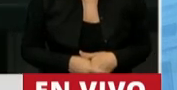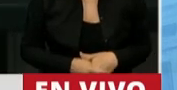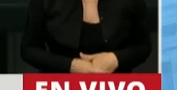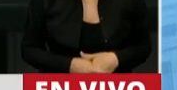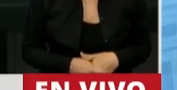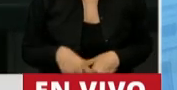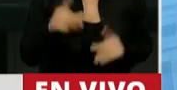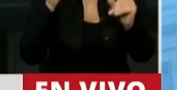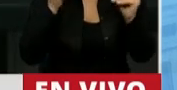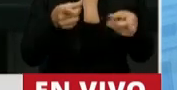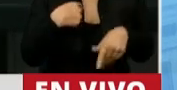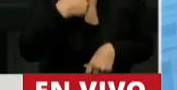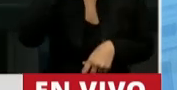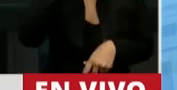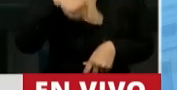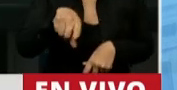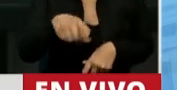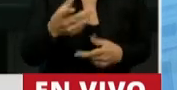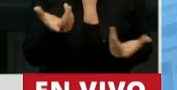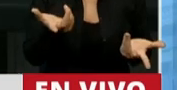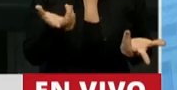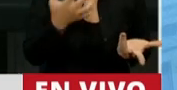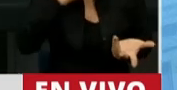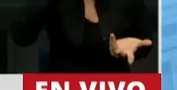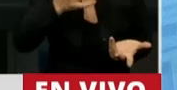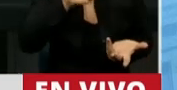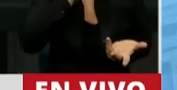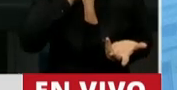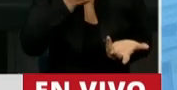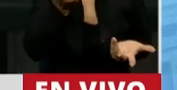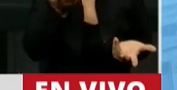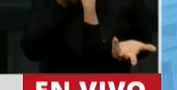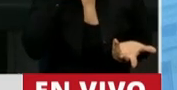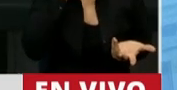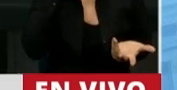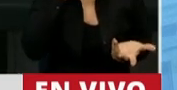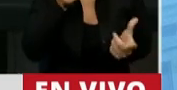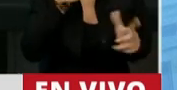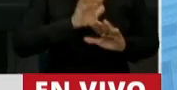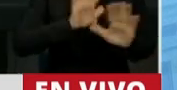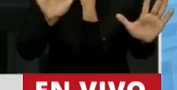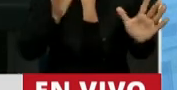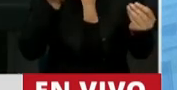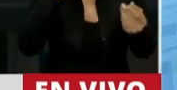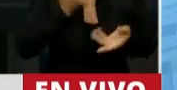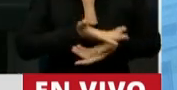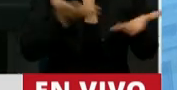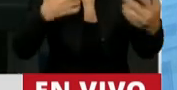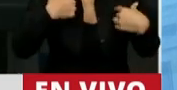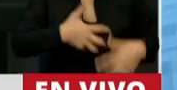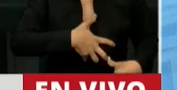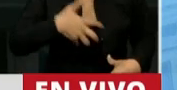Quiero, para terminar, porque en realidad me parece que no hay palabras, no hay discursos que pueda reflejar la